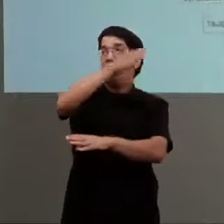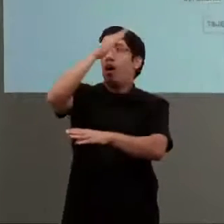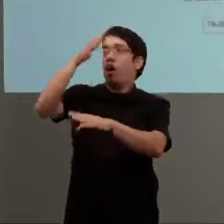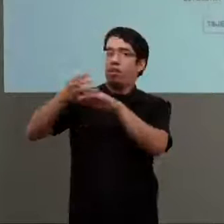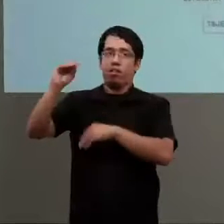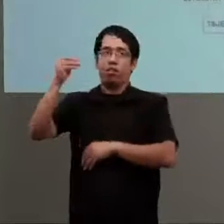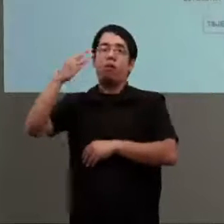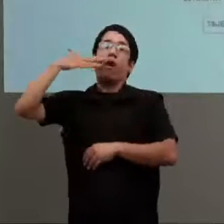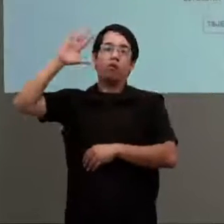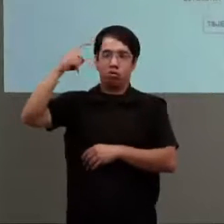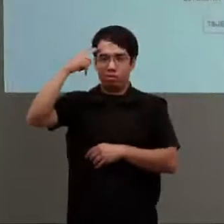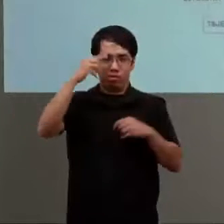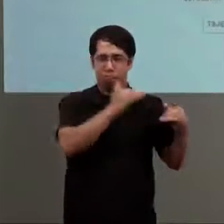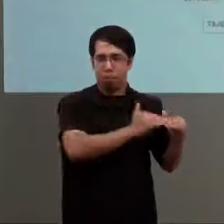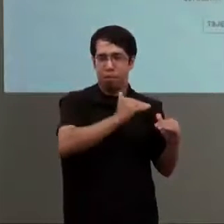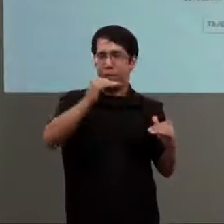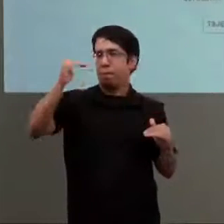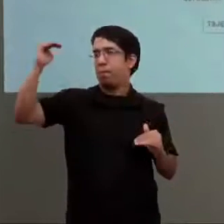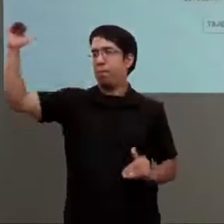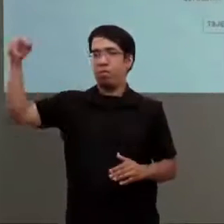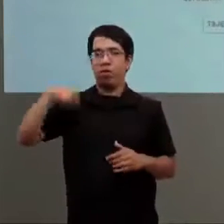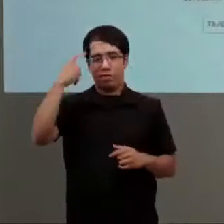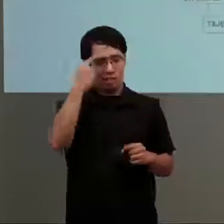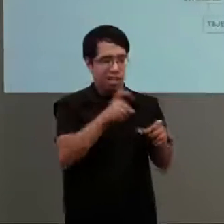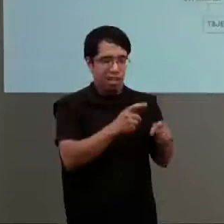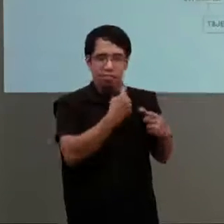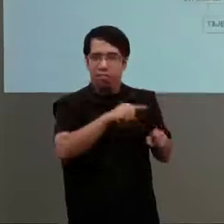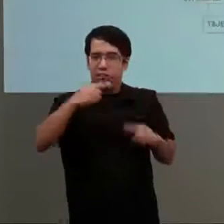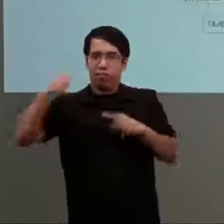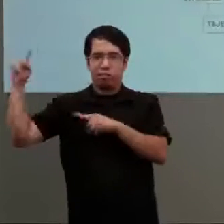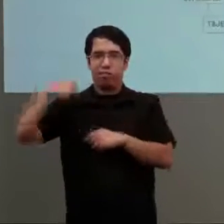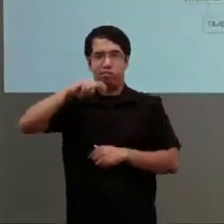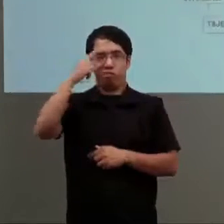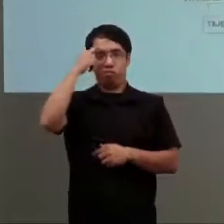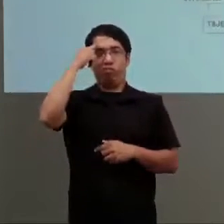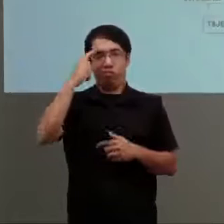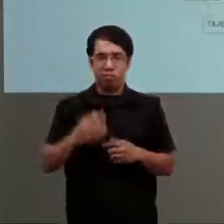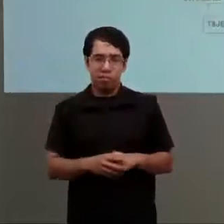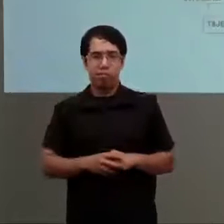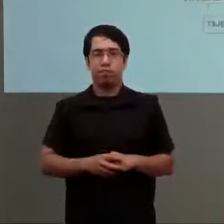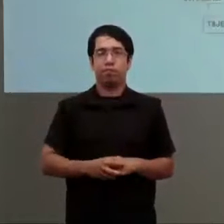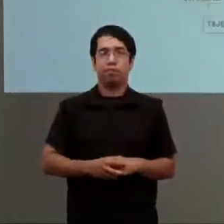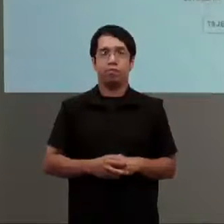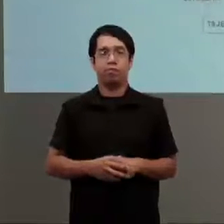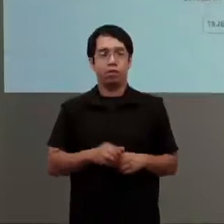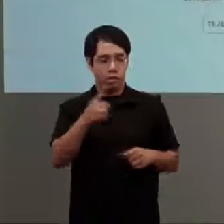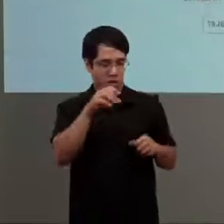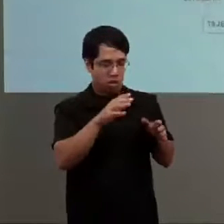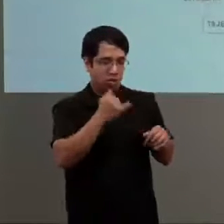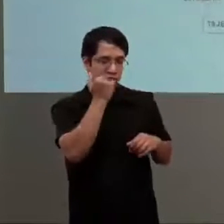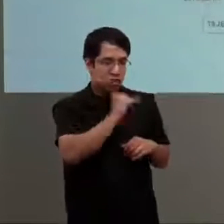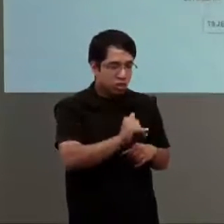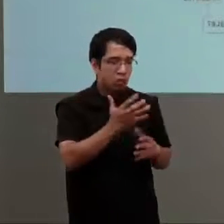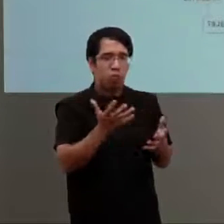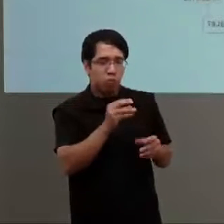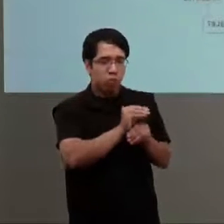implica jóvenes y adultos. Entonces, también tiene sus exigencias y también tienen sus protocolos